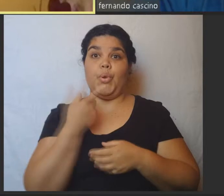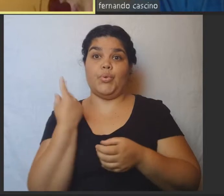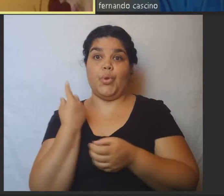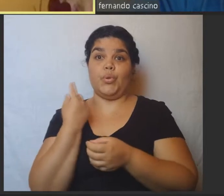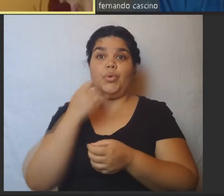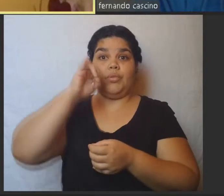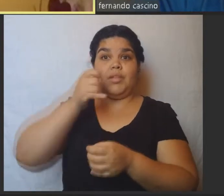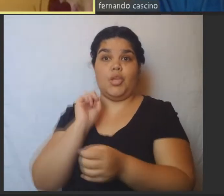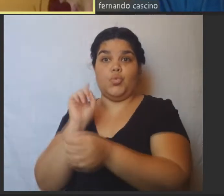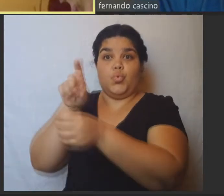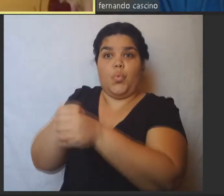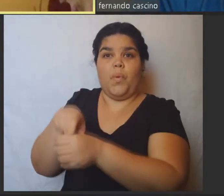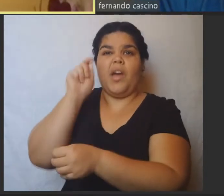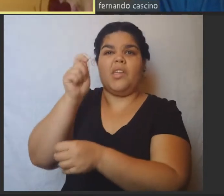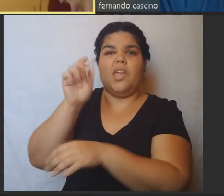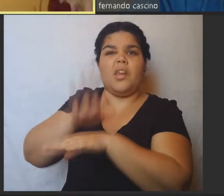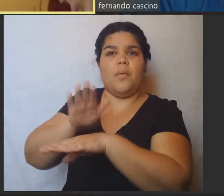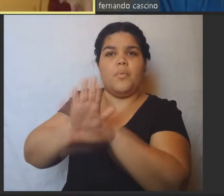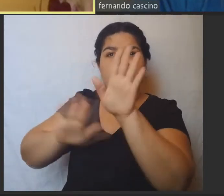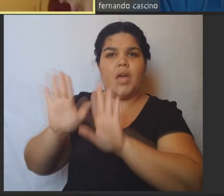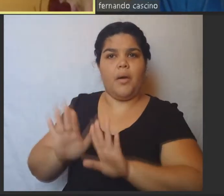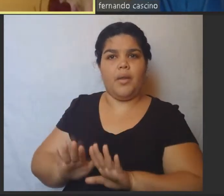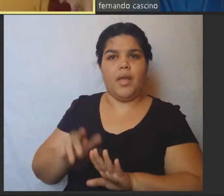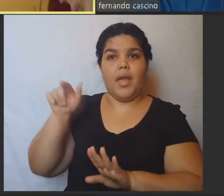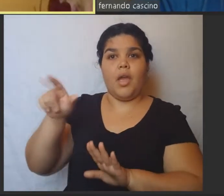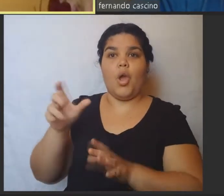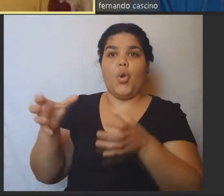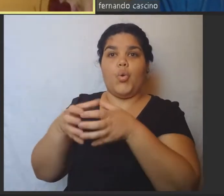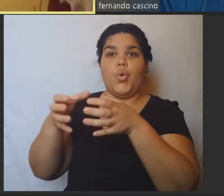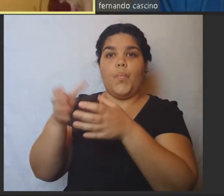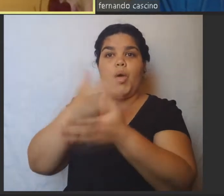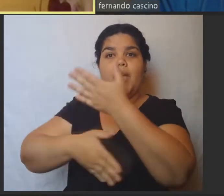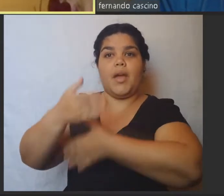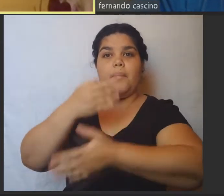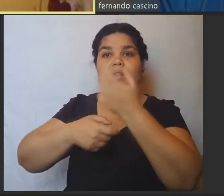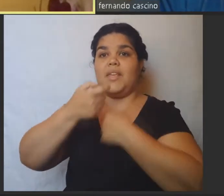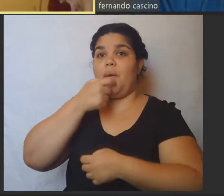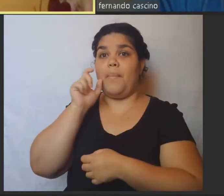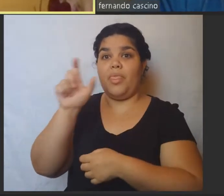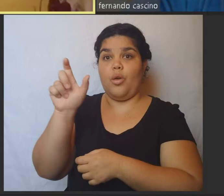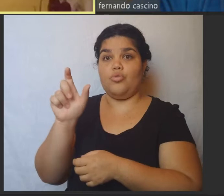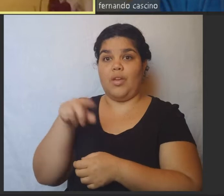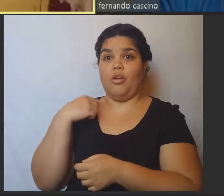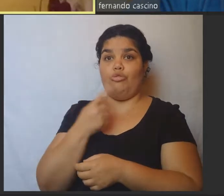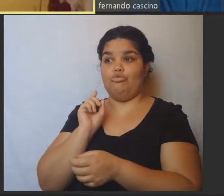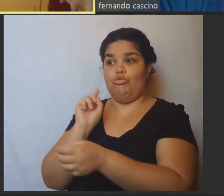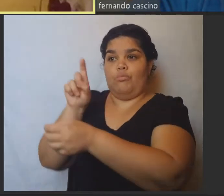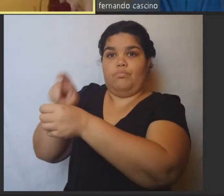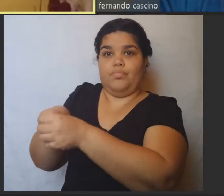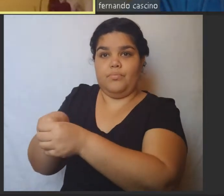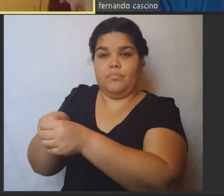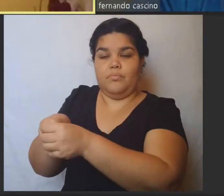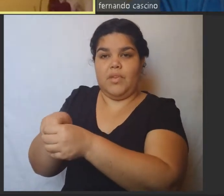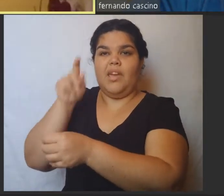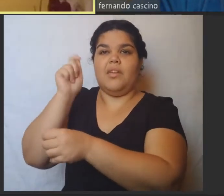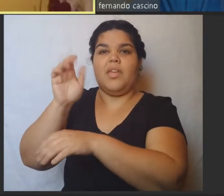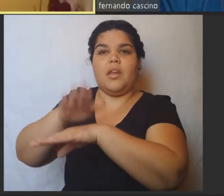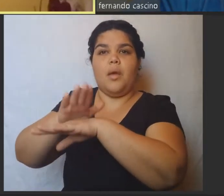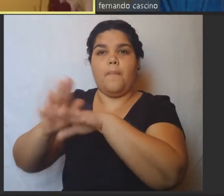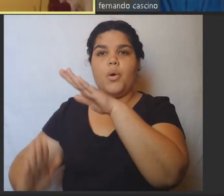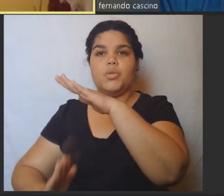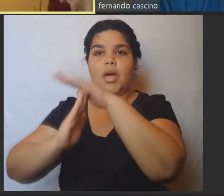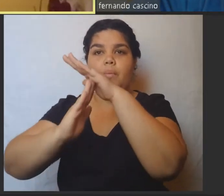tomado esta actividad que hay un colectivo de discapacidad de la provincia donde está encabezado por el Observatorio